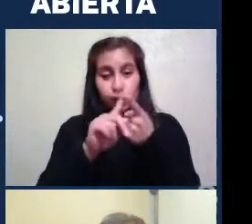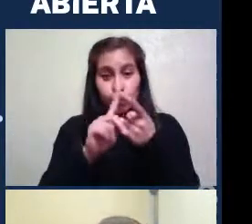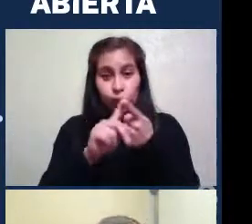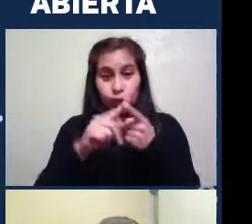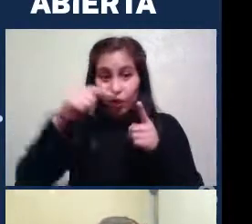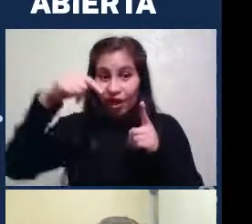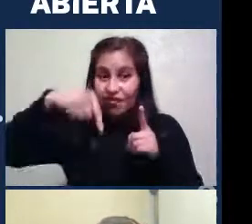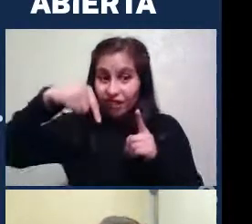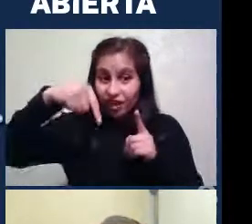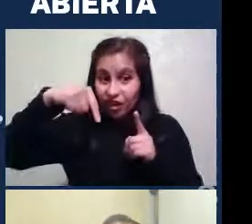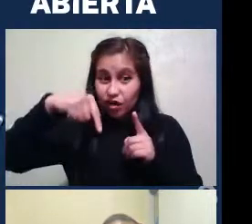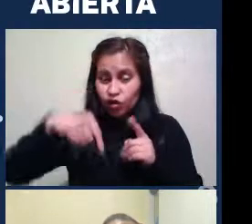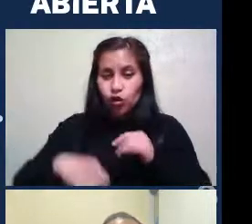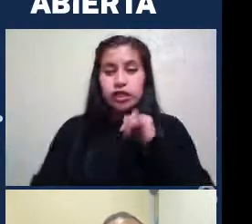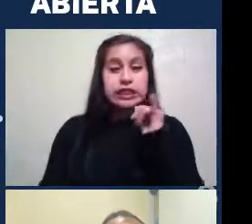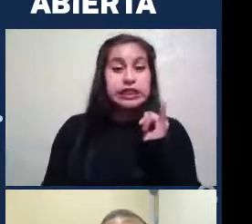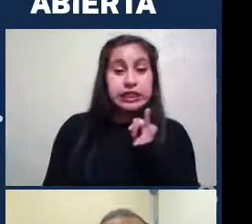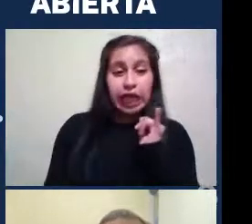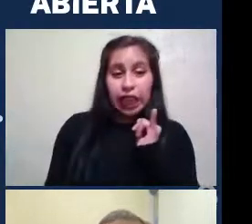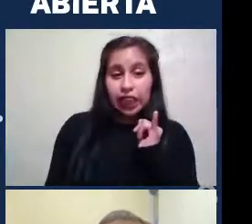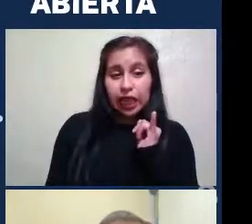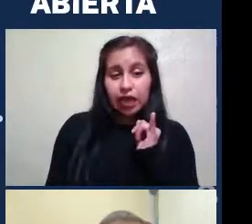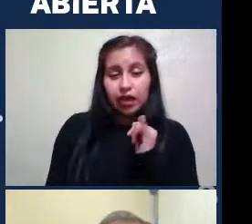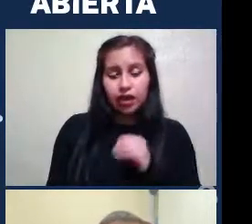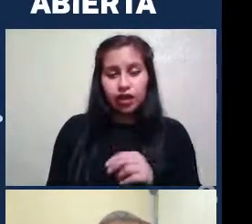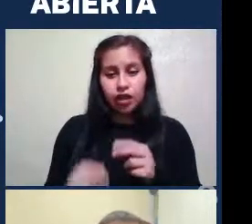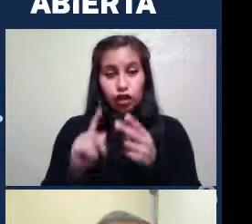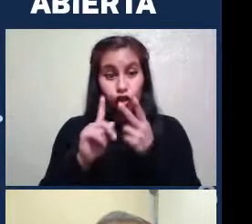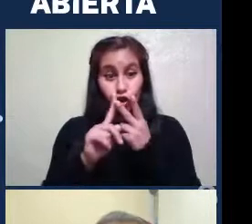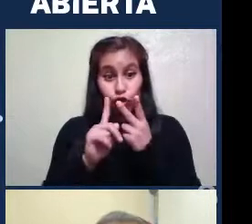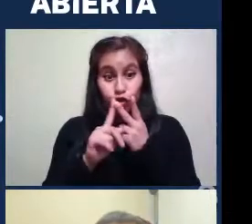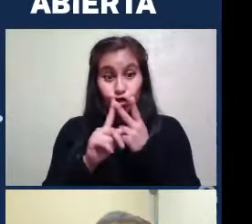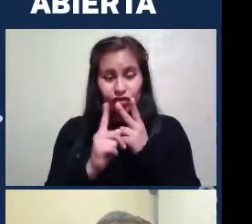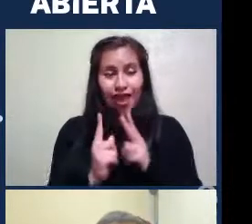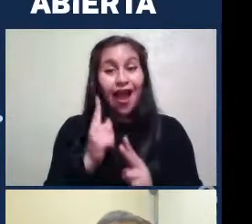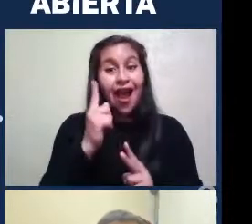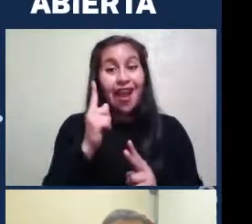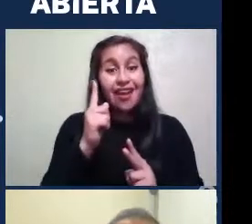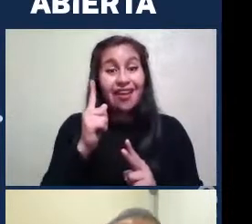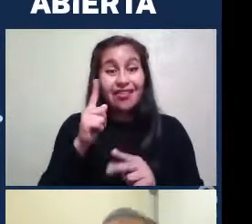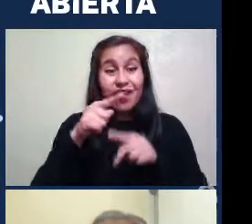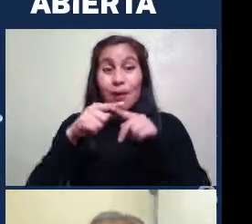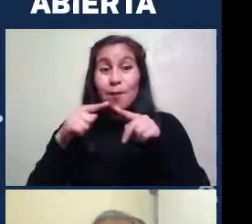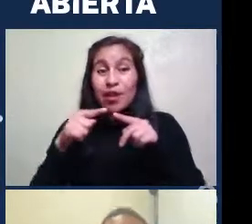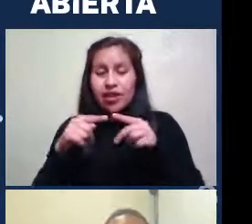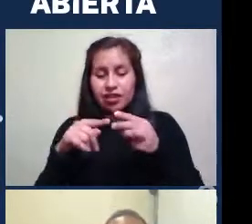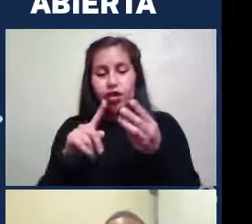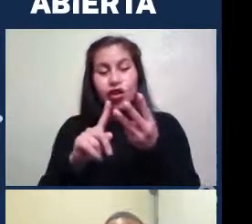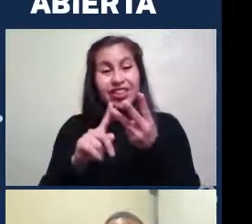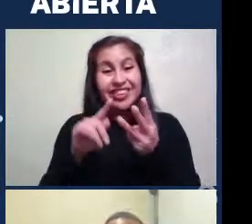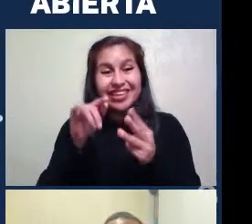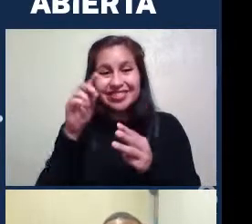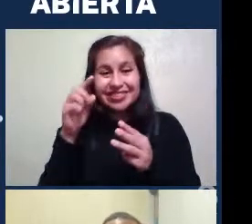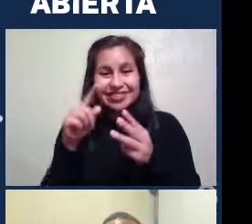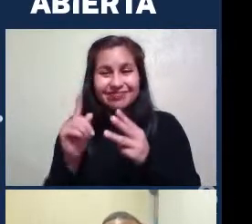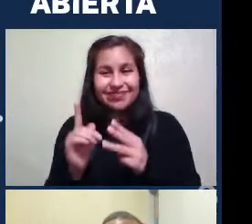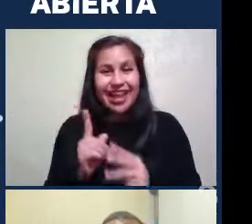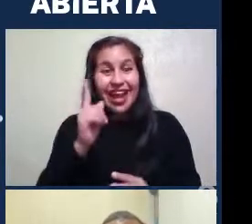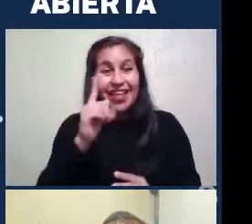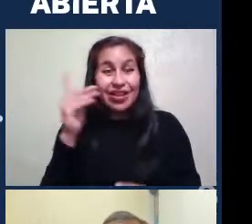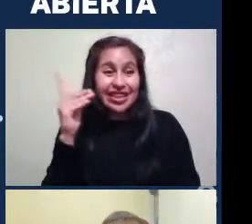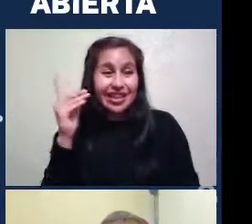abajo A la izquierda El número 2 está arriba al medio El número 3 es el siguiente Arriba a la derecha